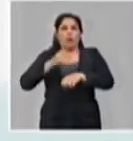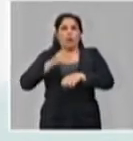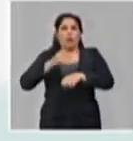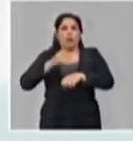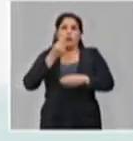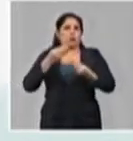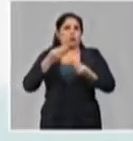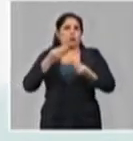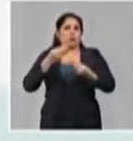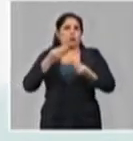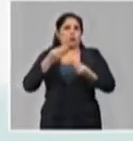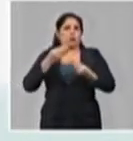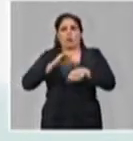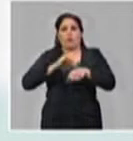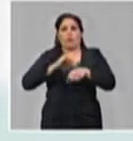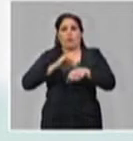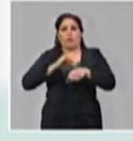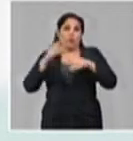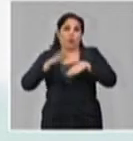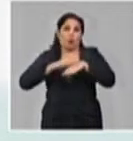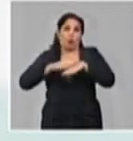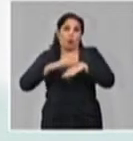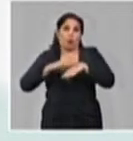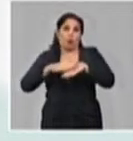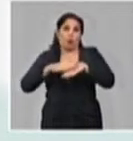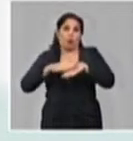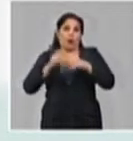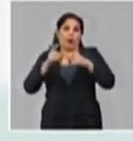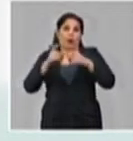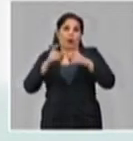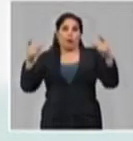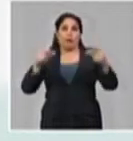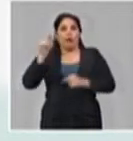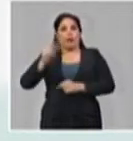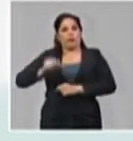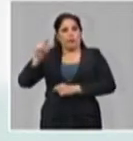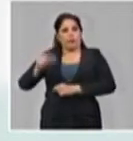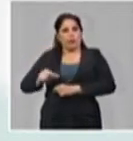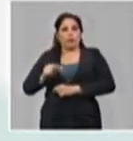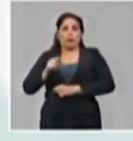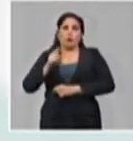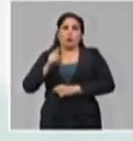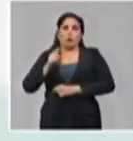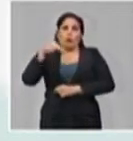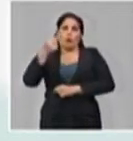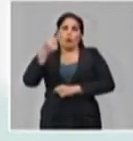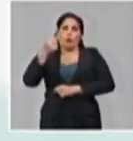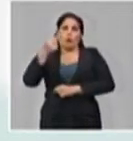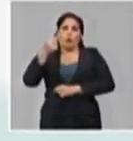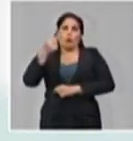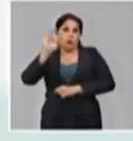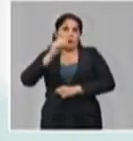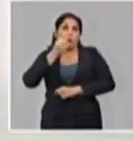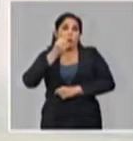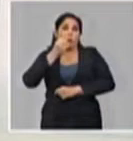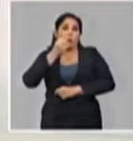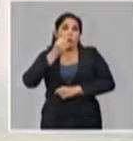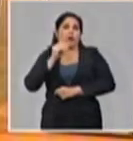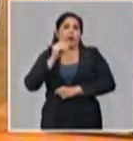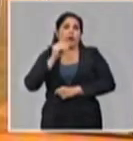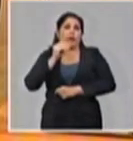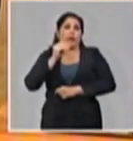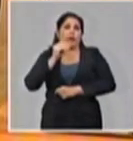leves. Por eso es que muchas de las personas, hay alrededor del 1% se habla que puede usar de manera